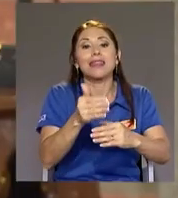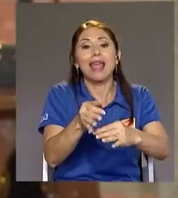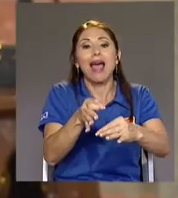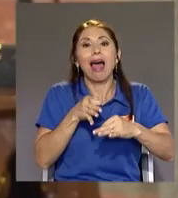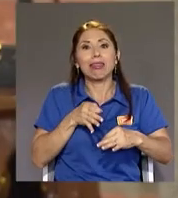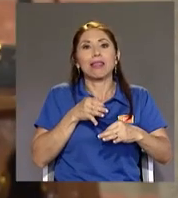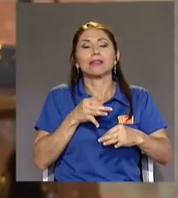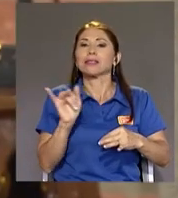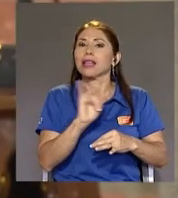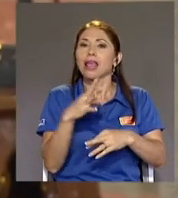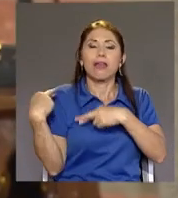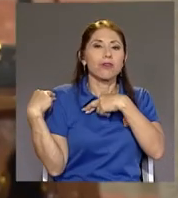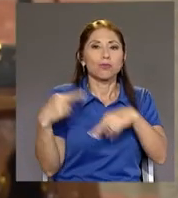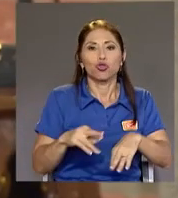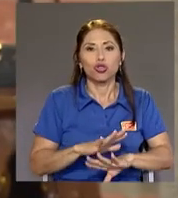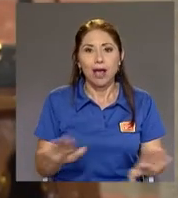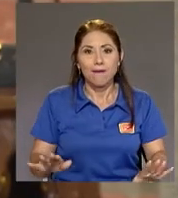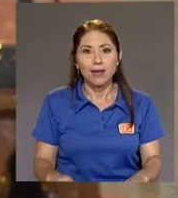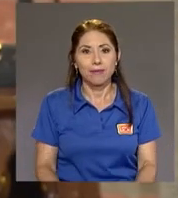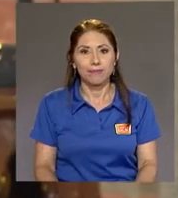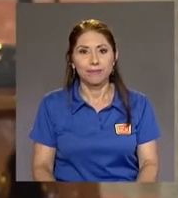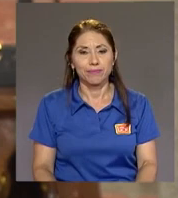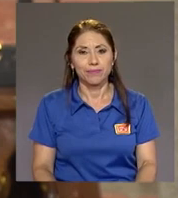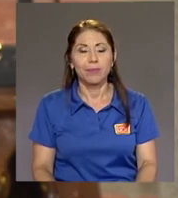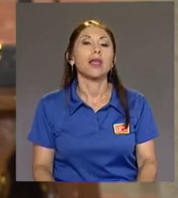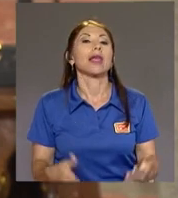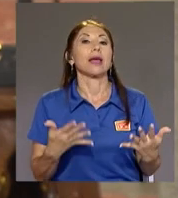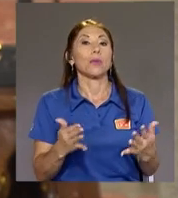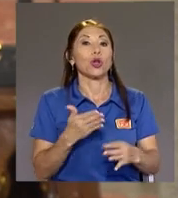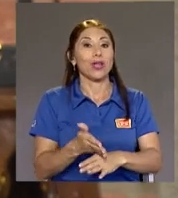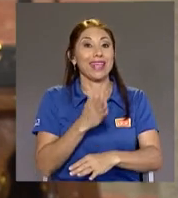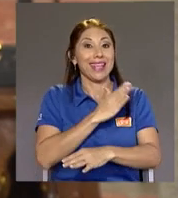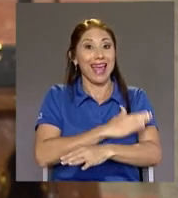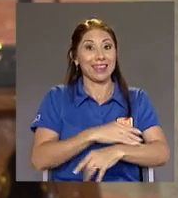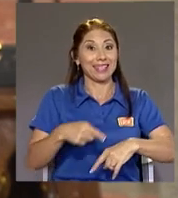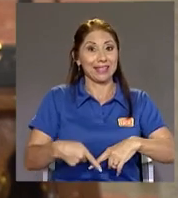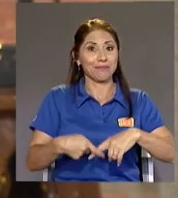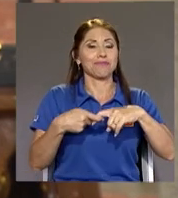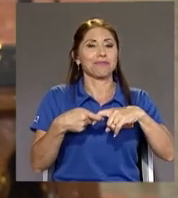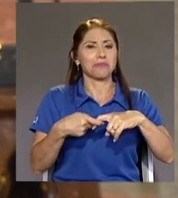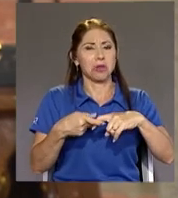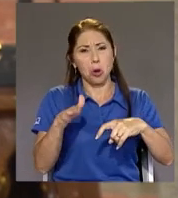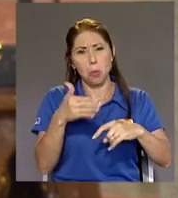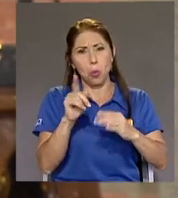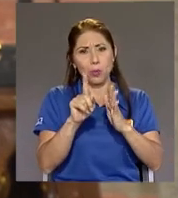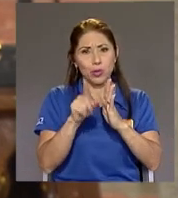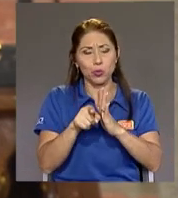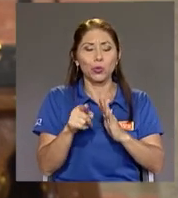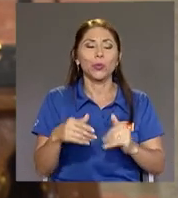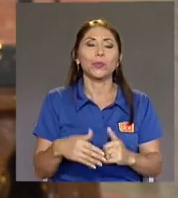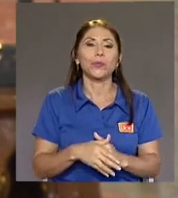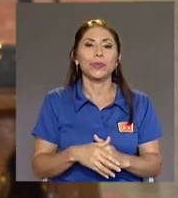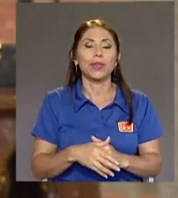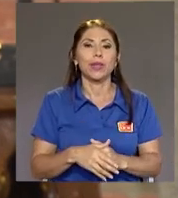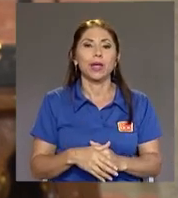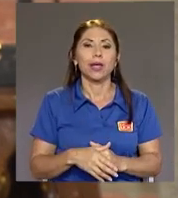antes de irnos Nos queda como un minuto Para ir Al siguiente segmento